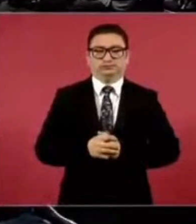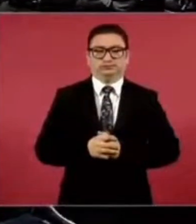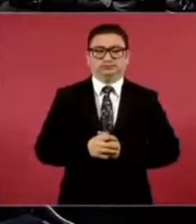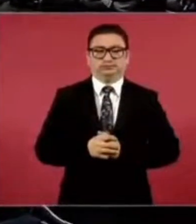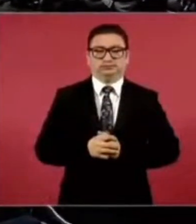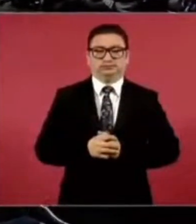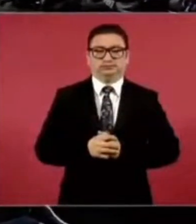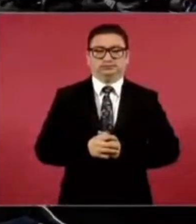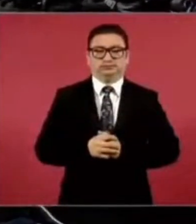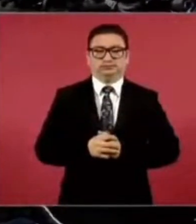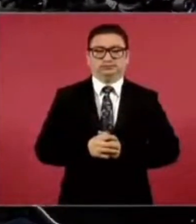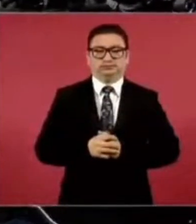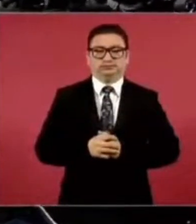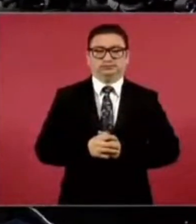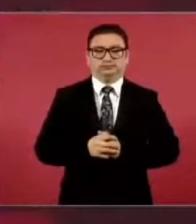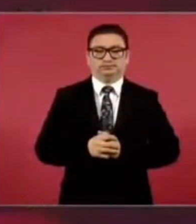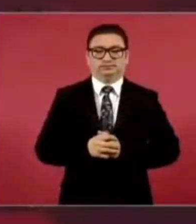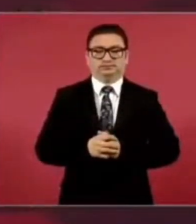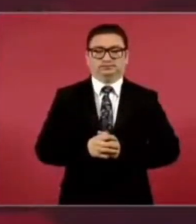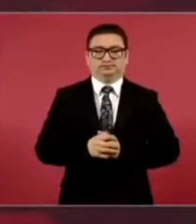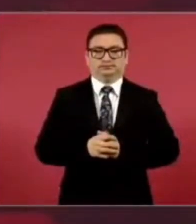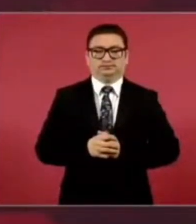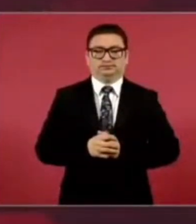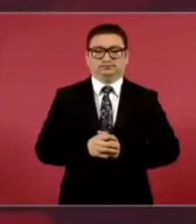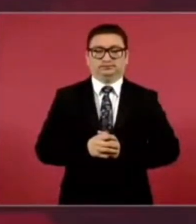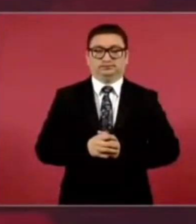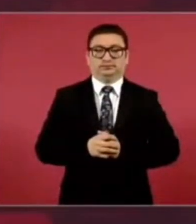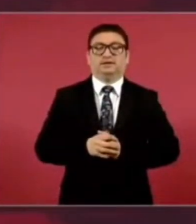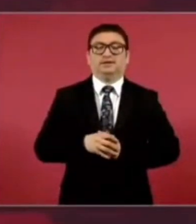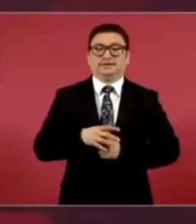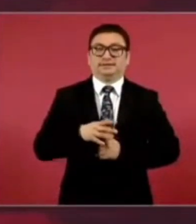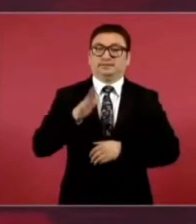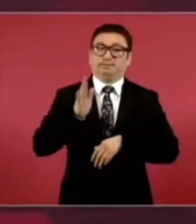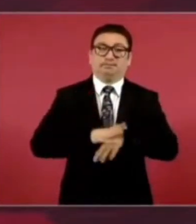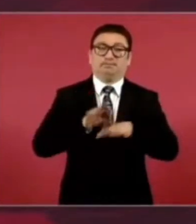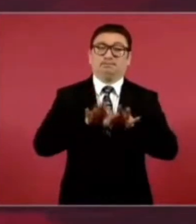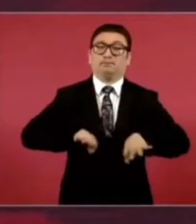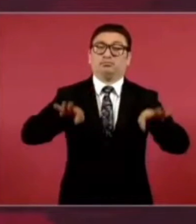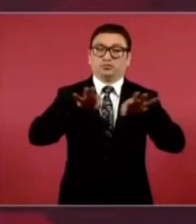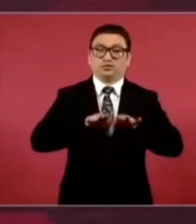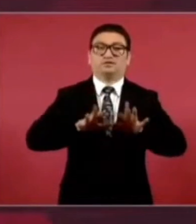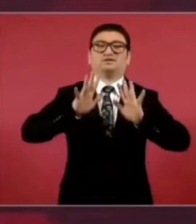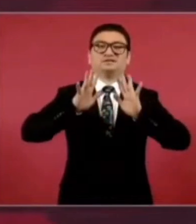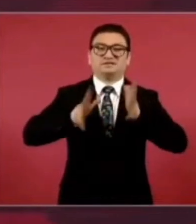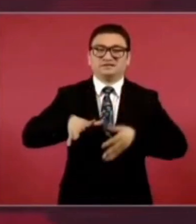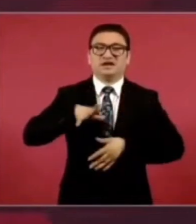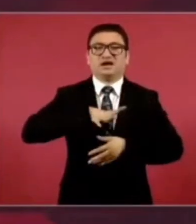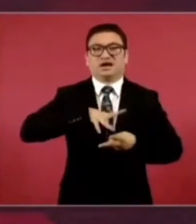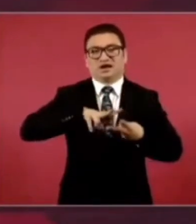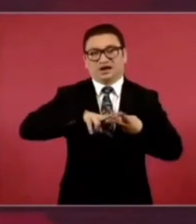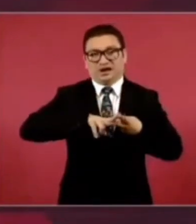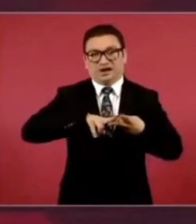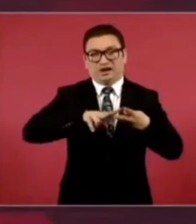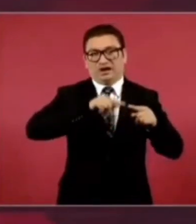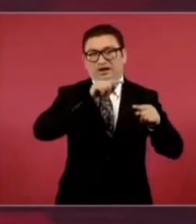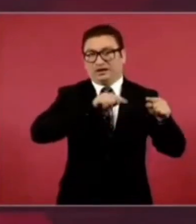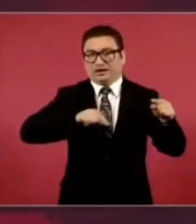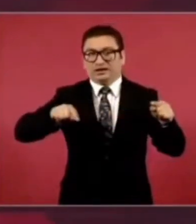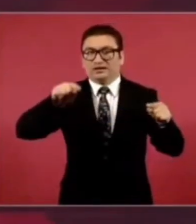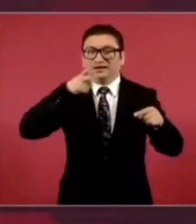y se tiene lo principal se tienen las vías que es lo que